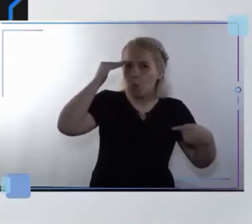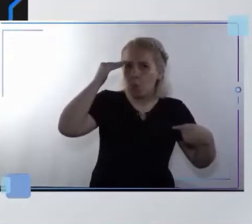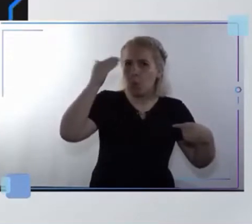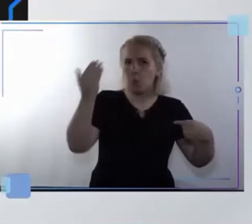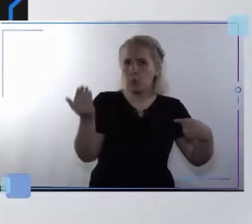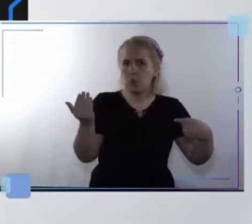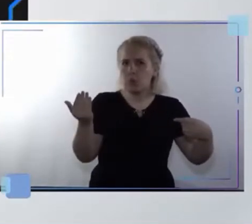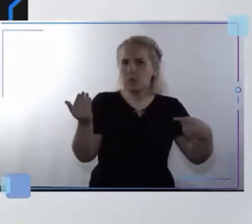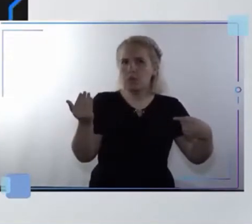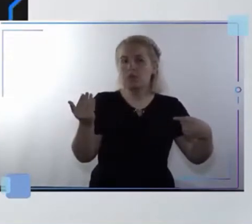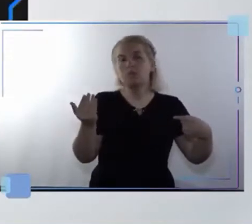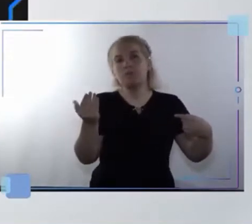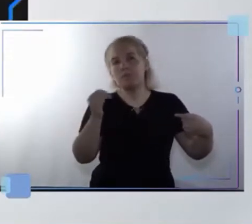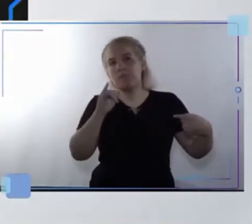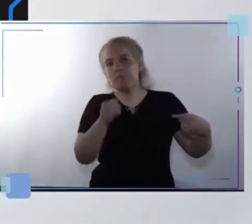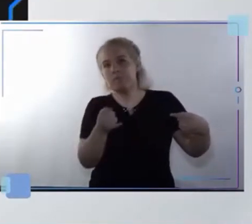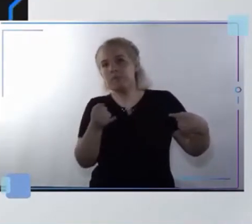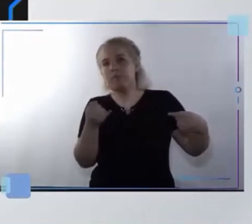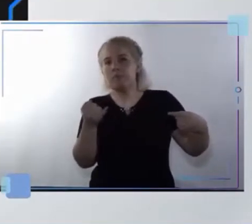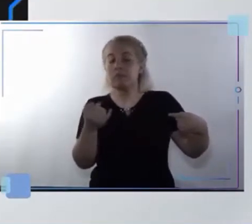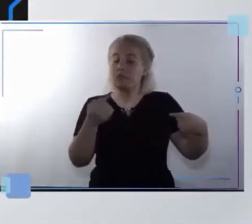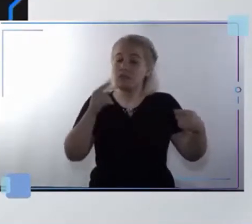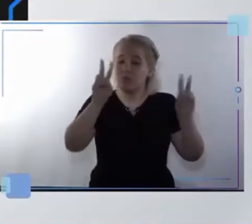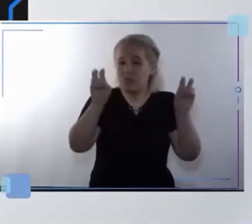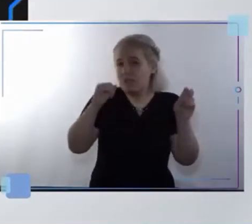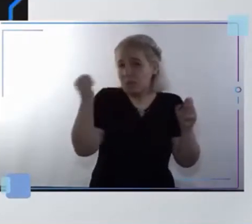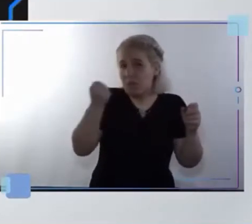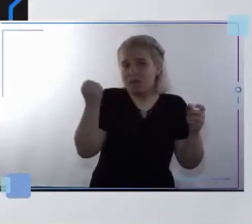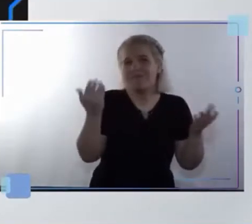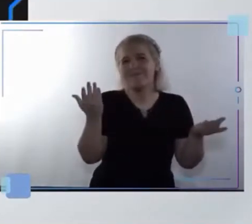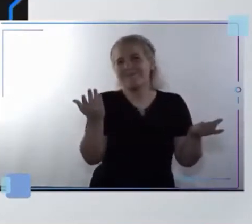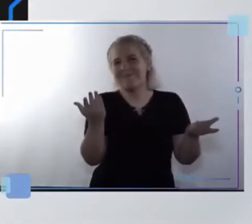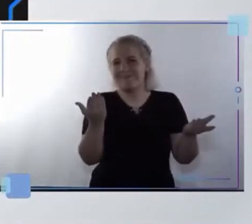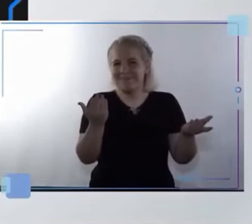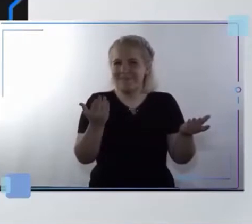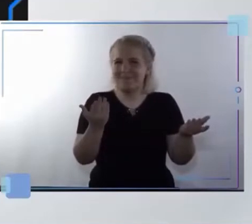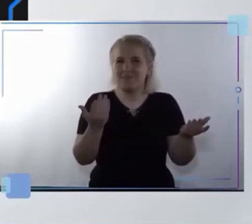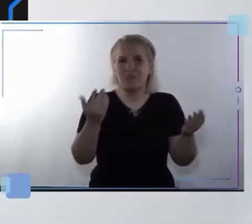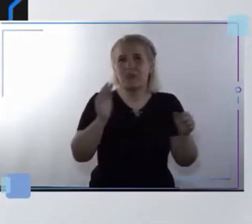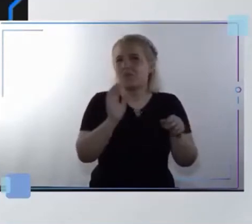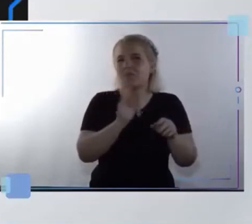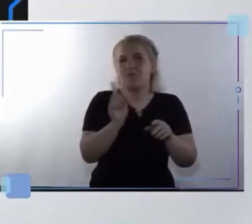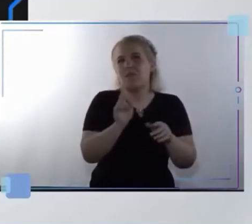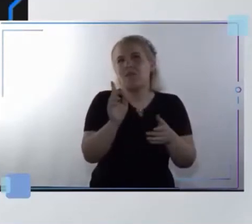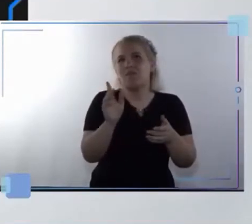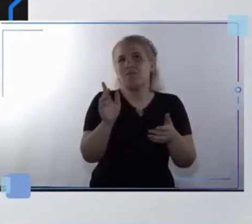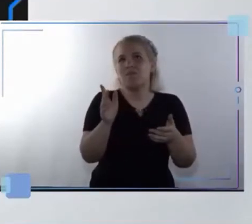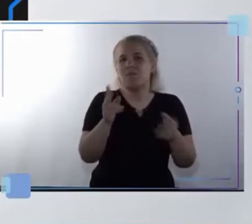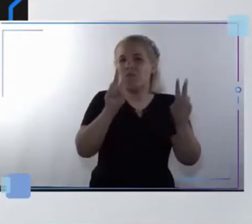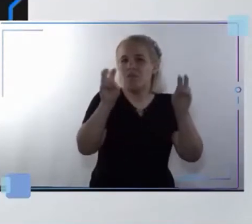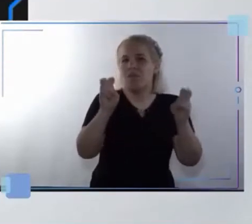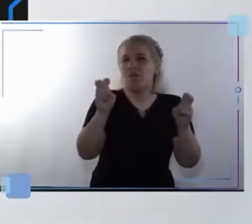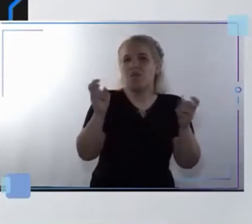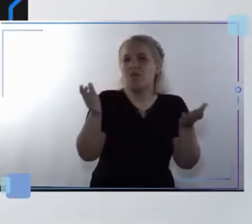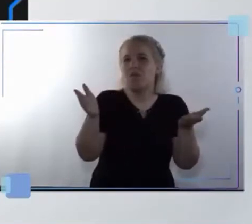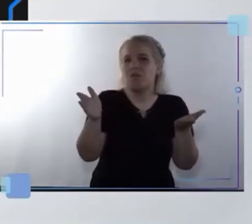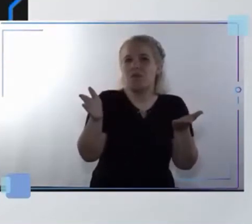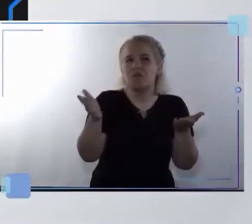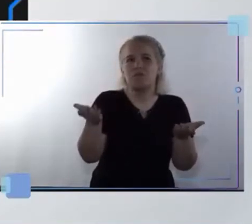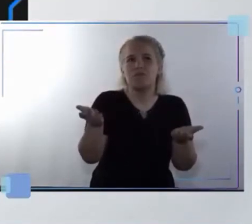es un tema importante, no es un tema estructural en el